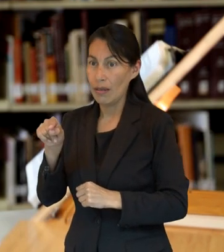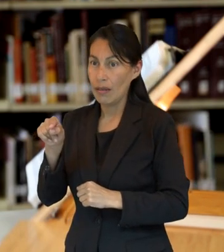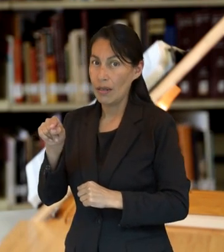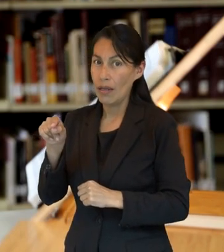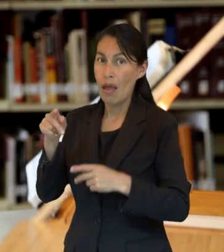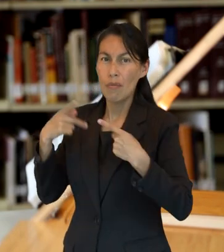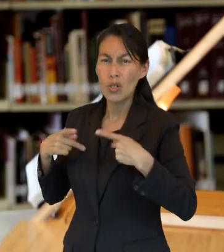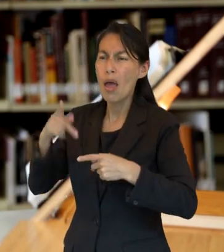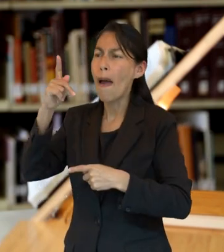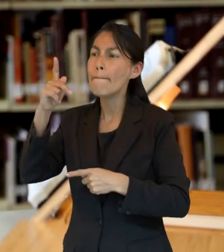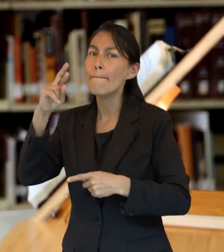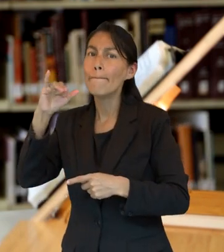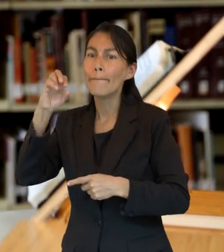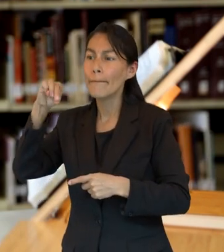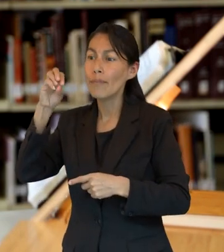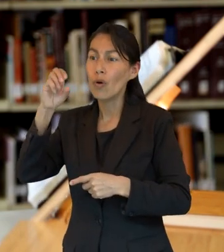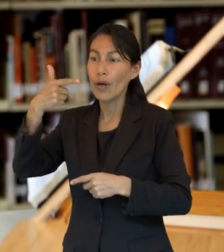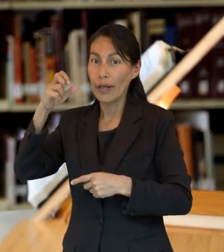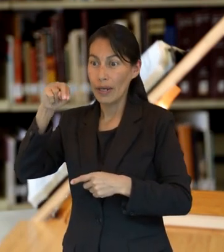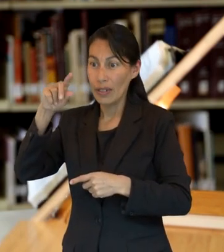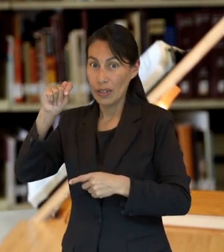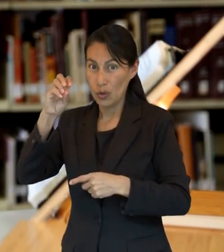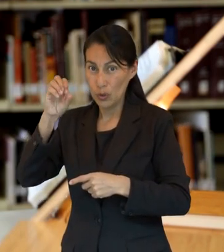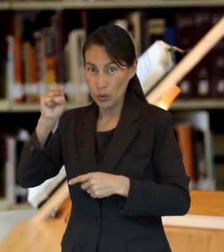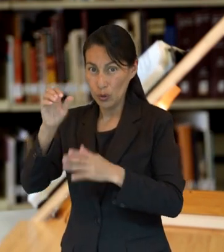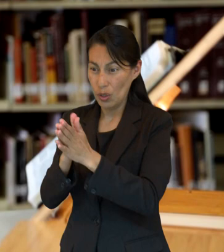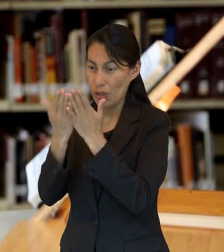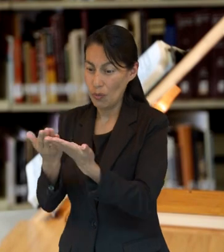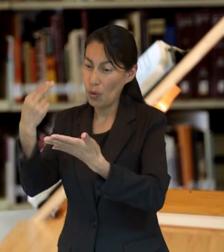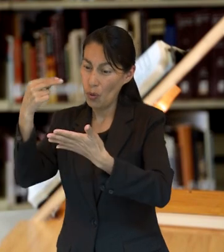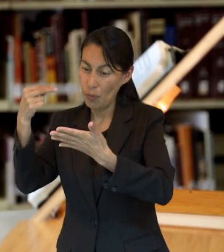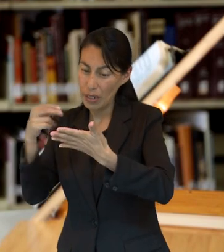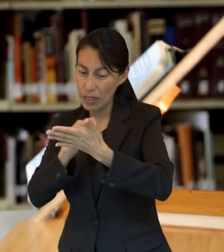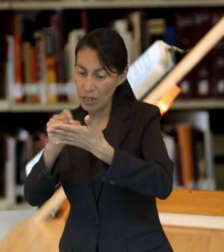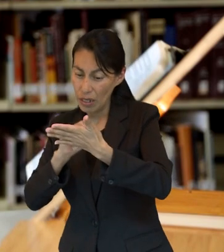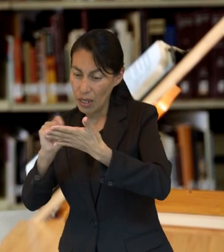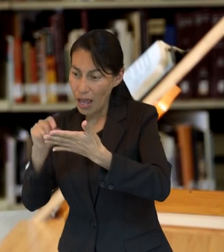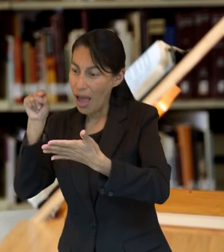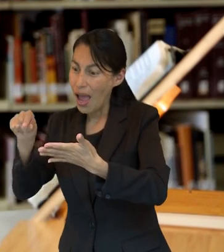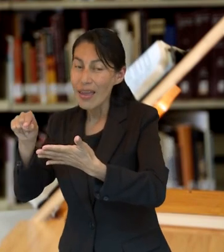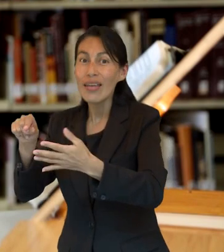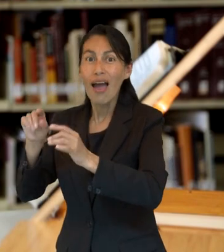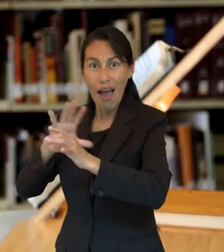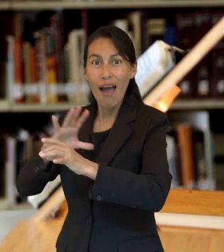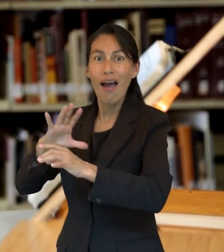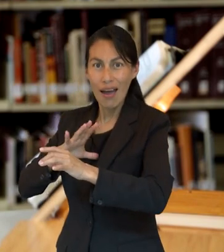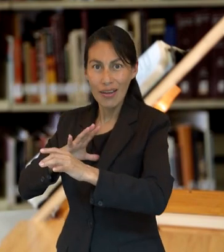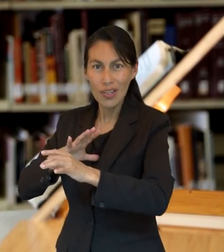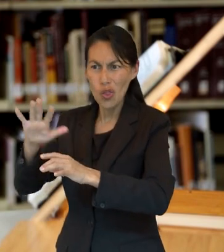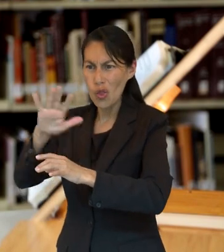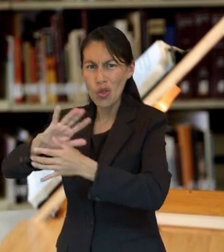aparece la congregación de los primogénitos que están inscritos en los cielos los espíritus de los justos hechos